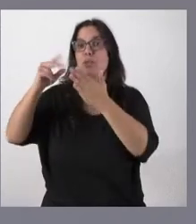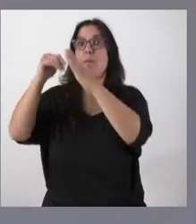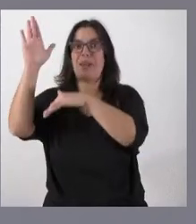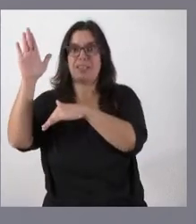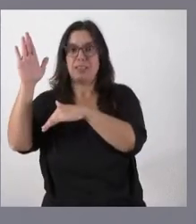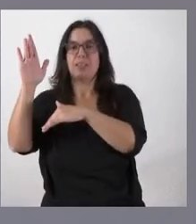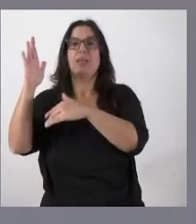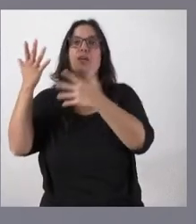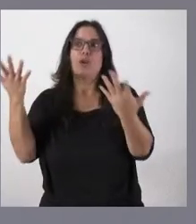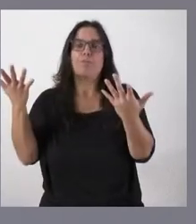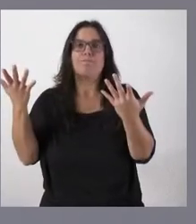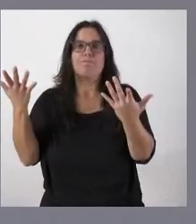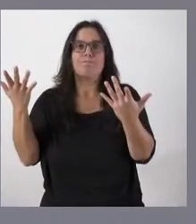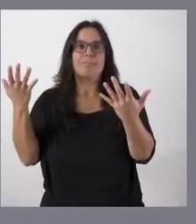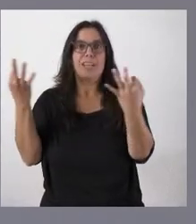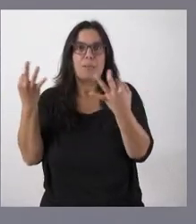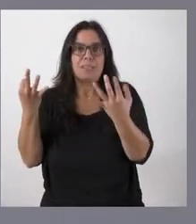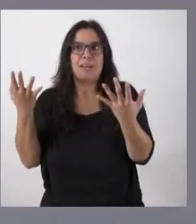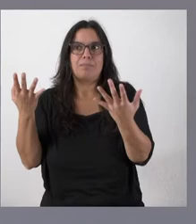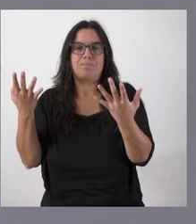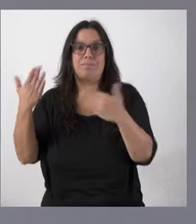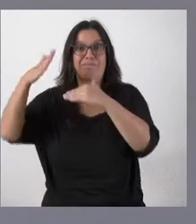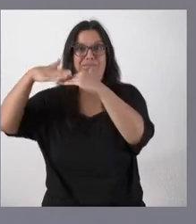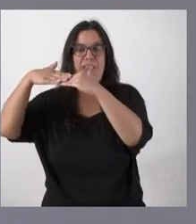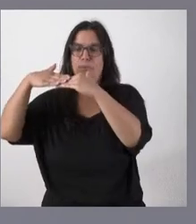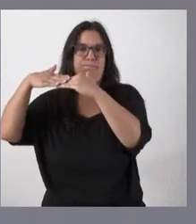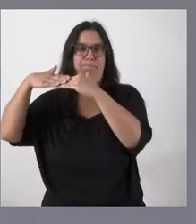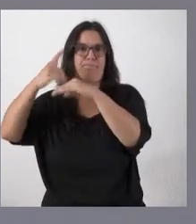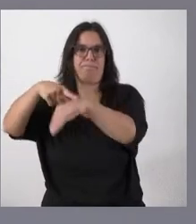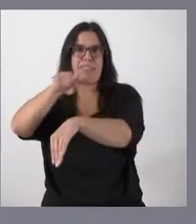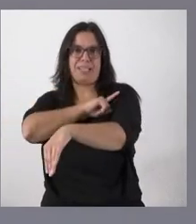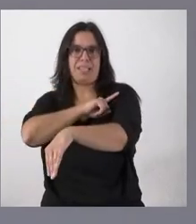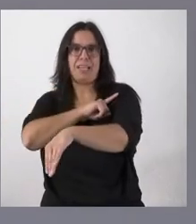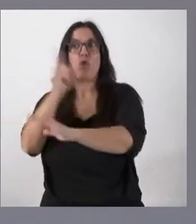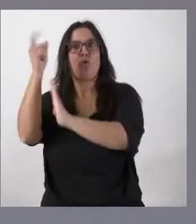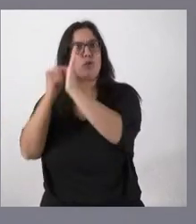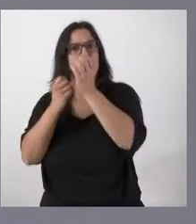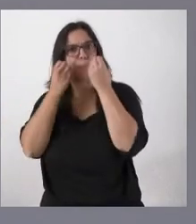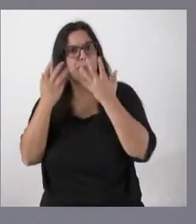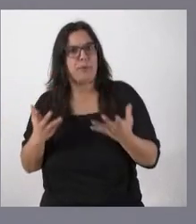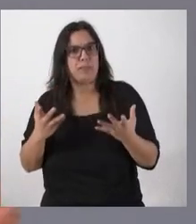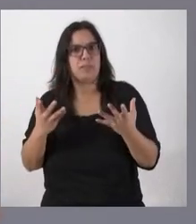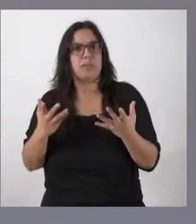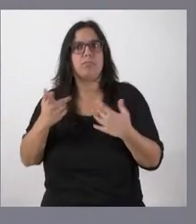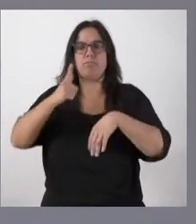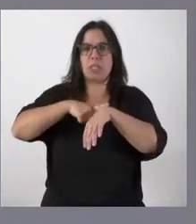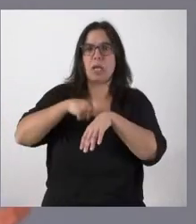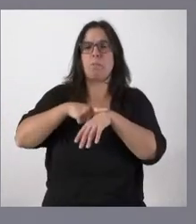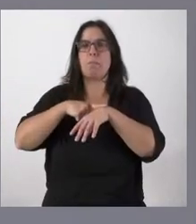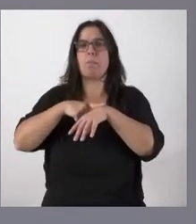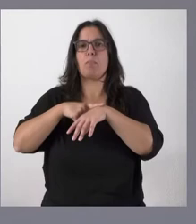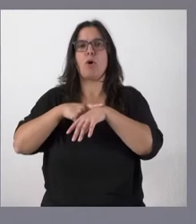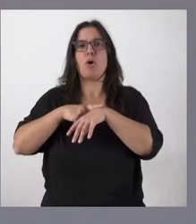Lógicamente, esto hace que el crédito se ofrezca en muy buenas condiciones de tiempo, de